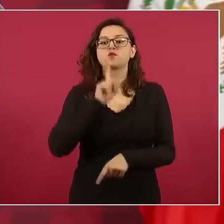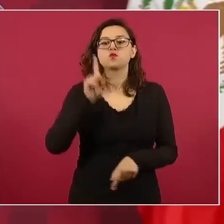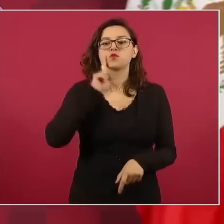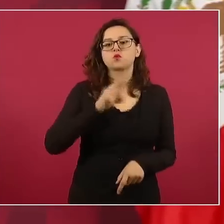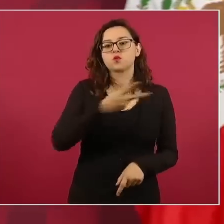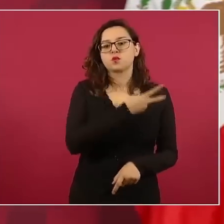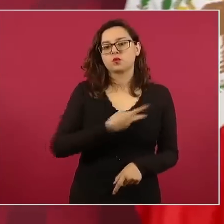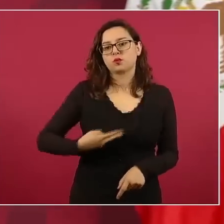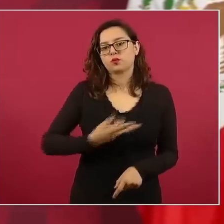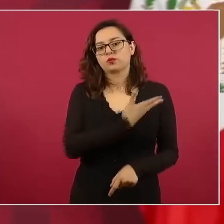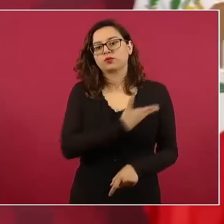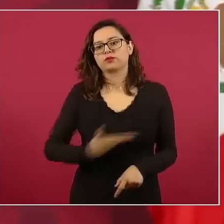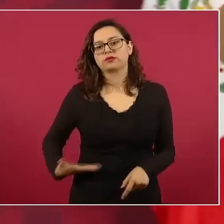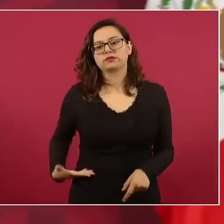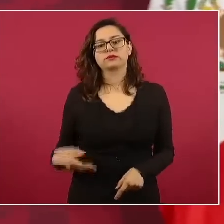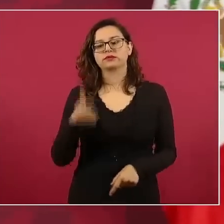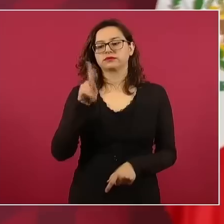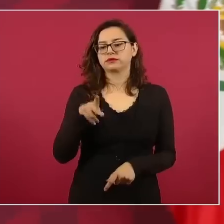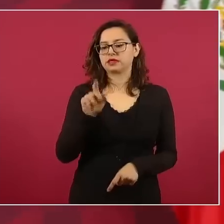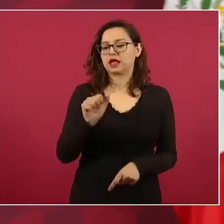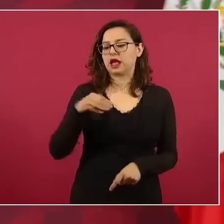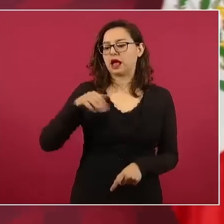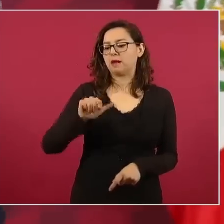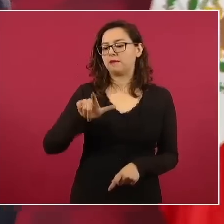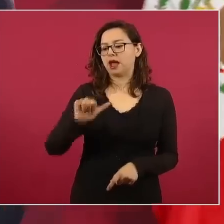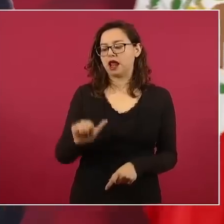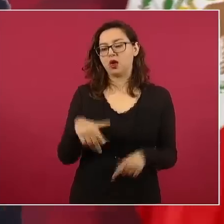también muy afectuosa,